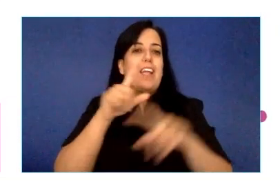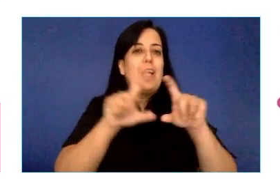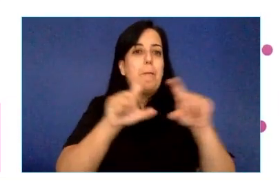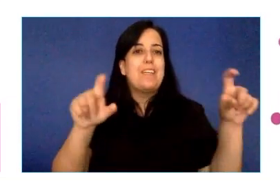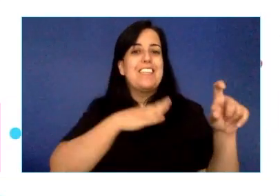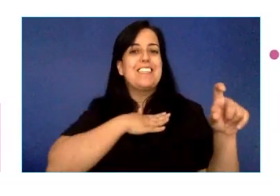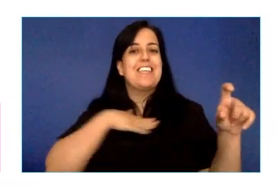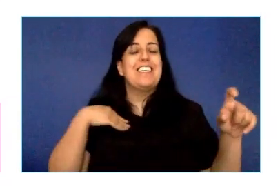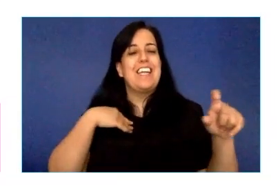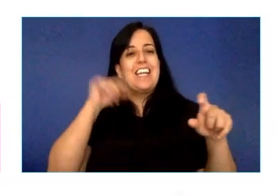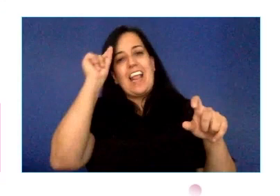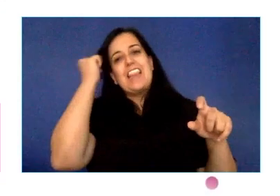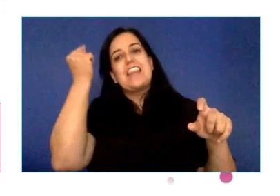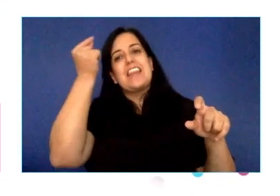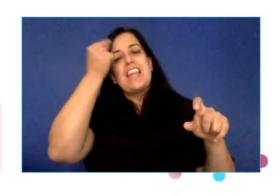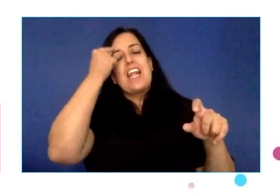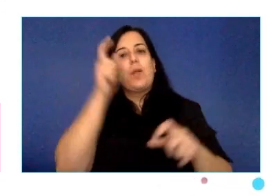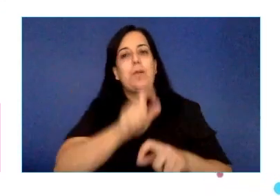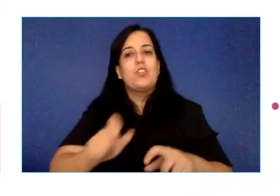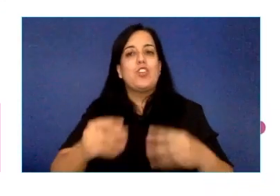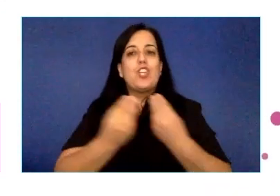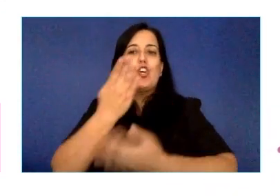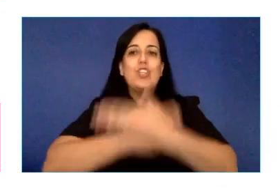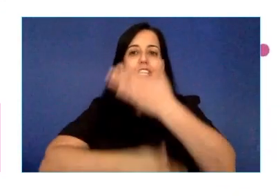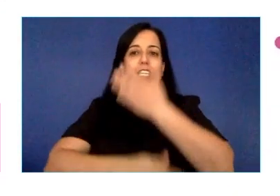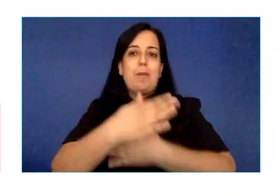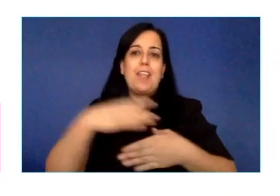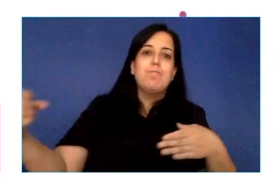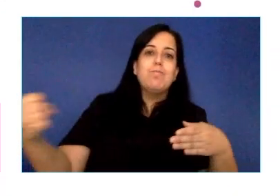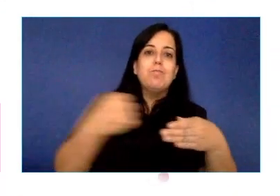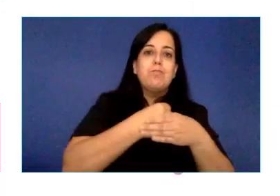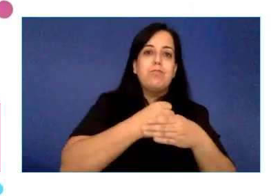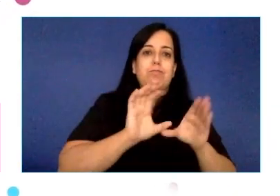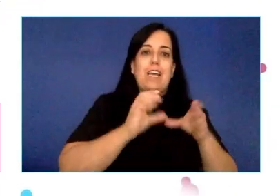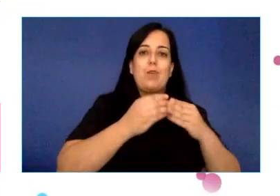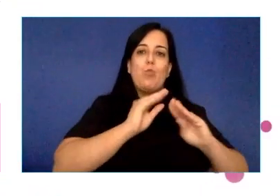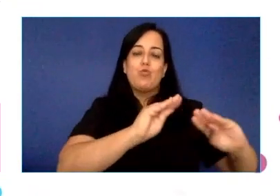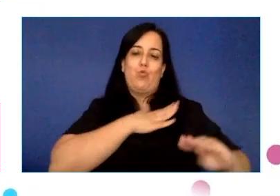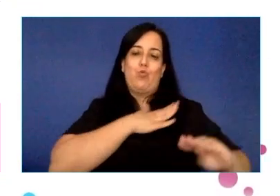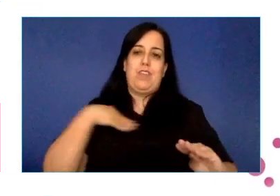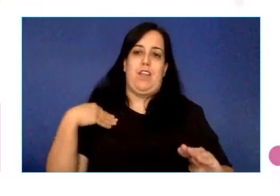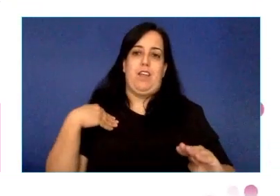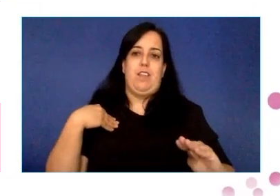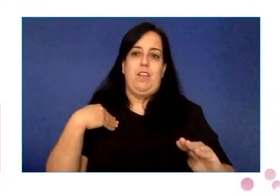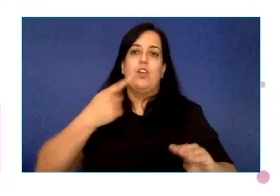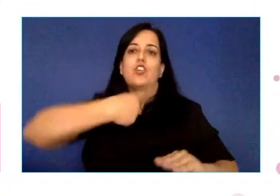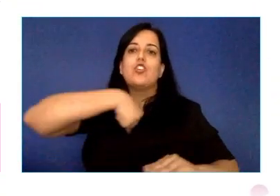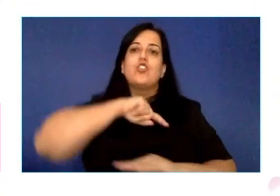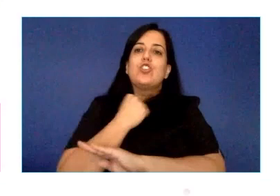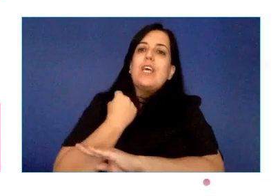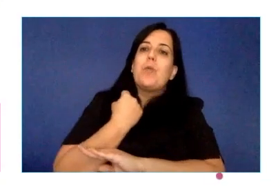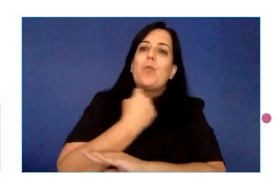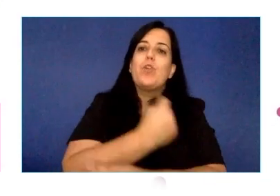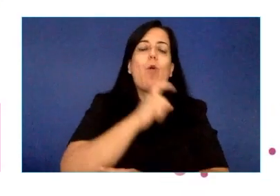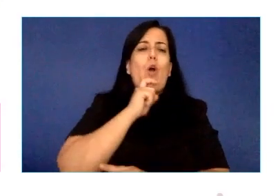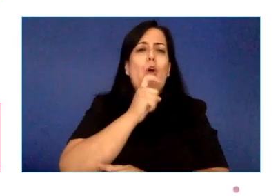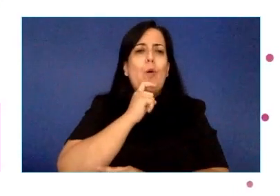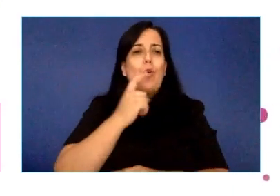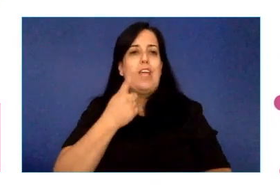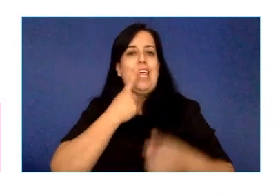talento de personas con discapacidad en sus equipos les apoyamos con información con